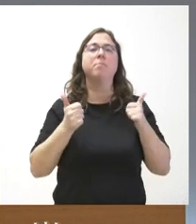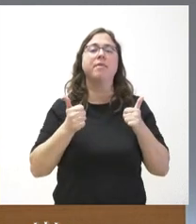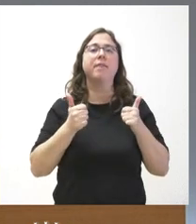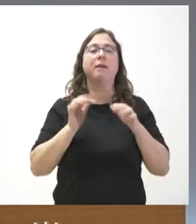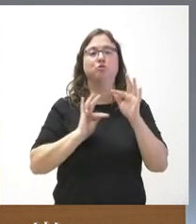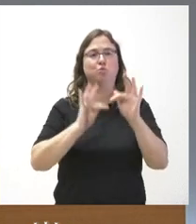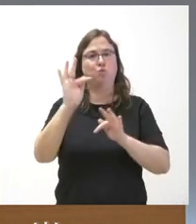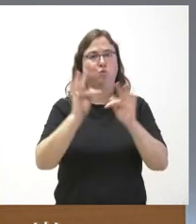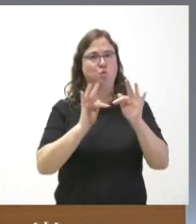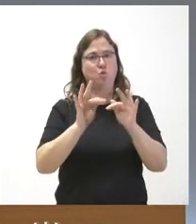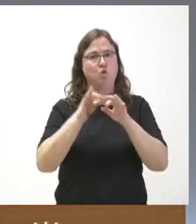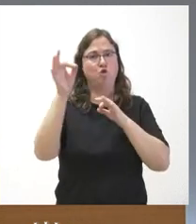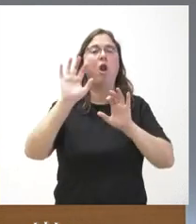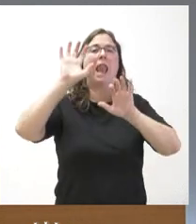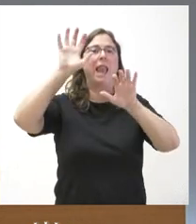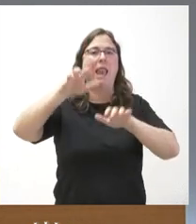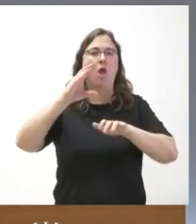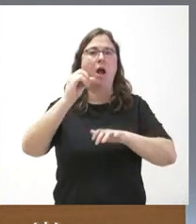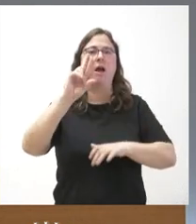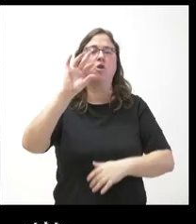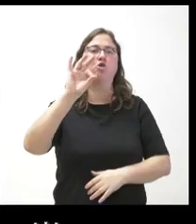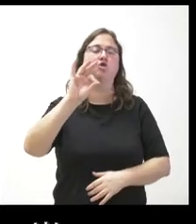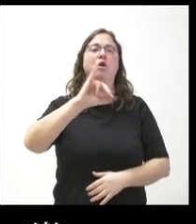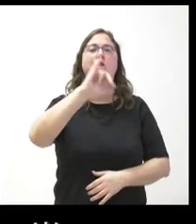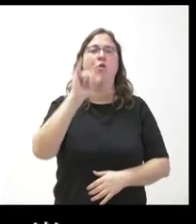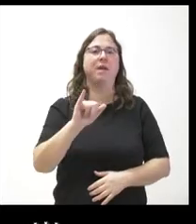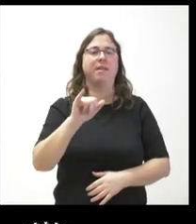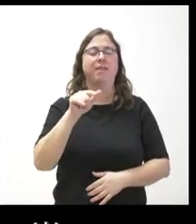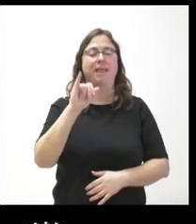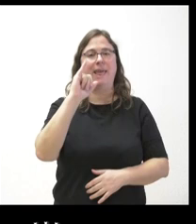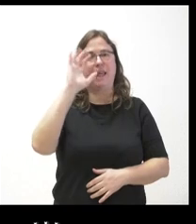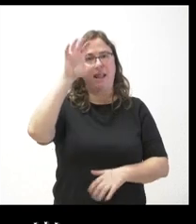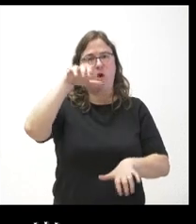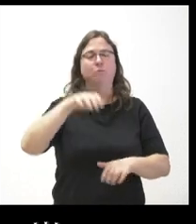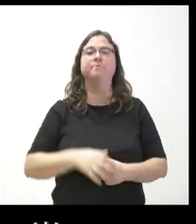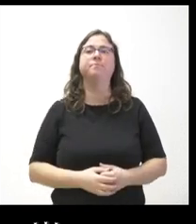turno en León con Carlos Domínguez de Ileón cuando quieras Carlos